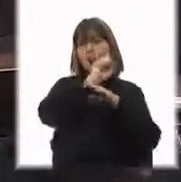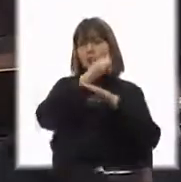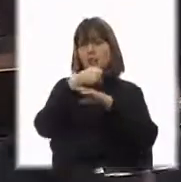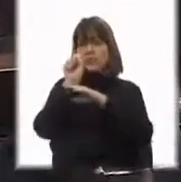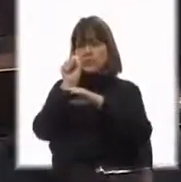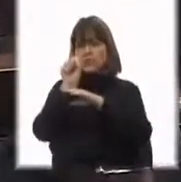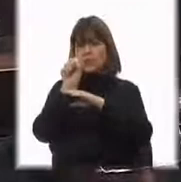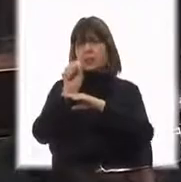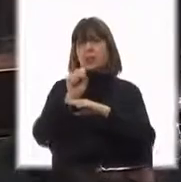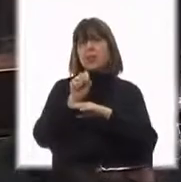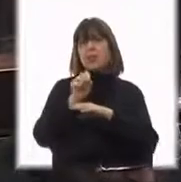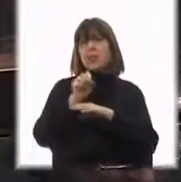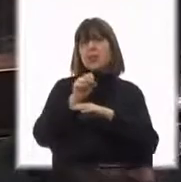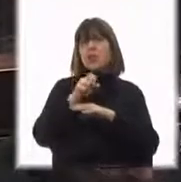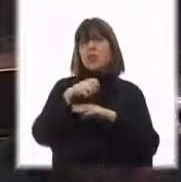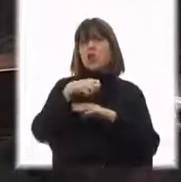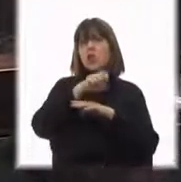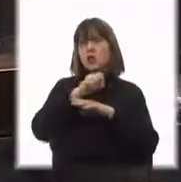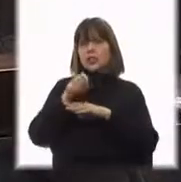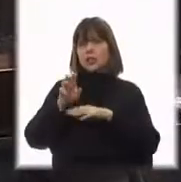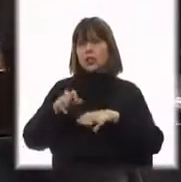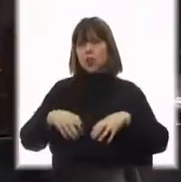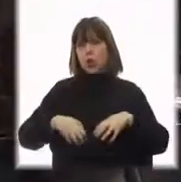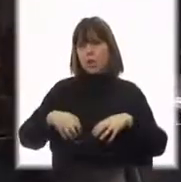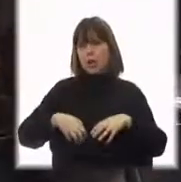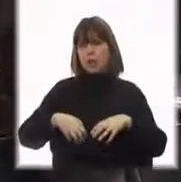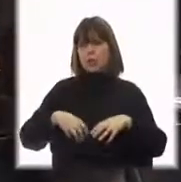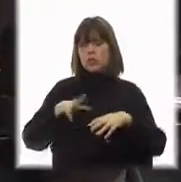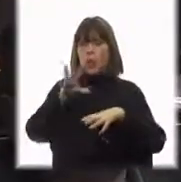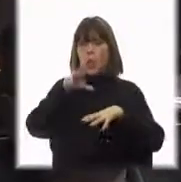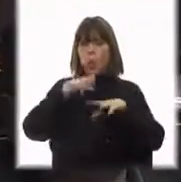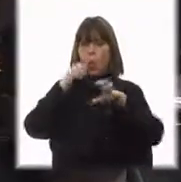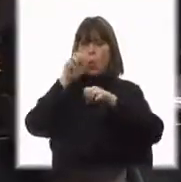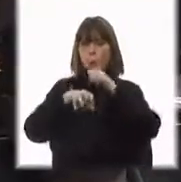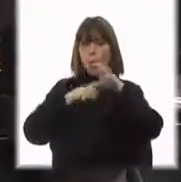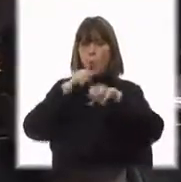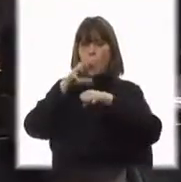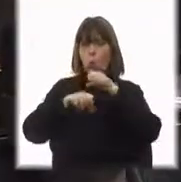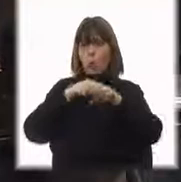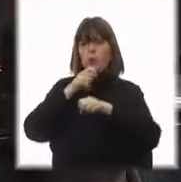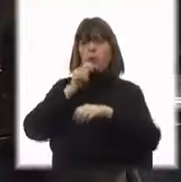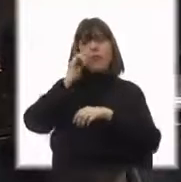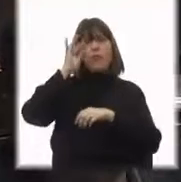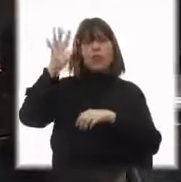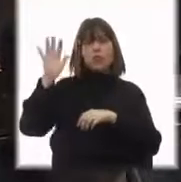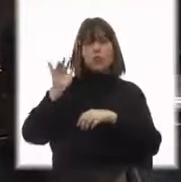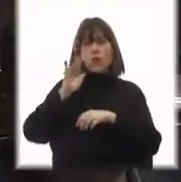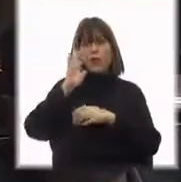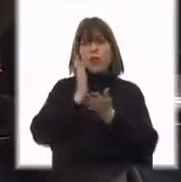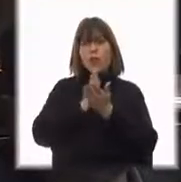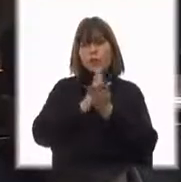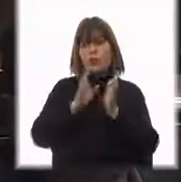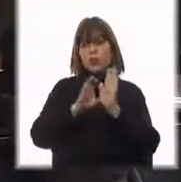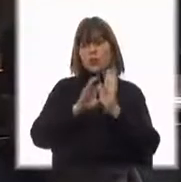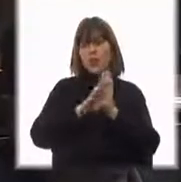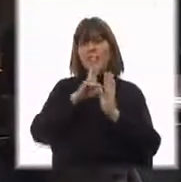Como tiene dos cabezas, tiene dos estómagos. Y como tiene dos estómagos, es insaciable. Y eso, los filósofos del derecho constitucional hace